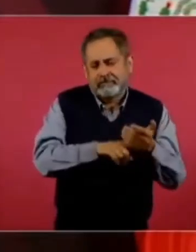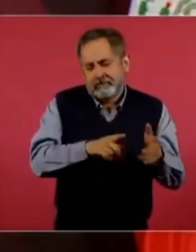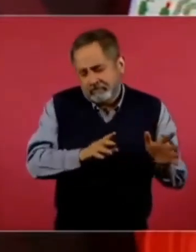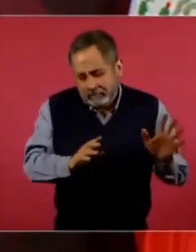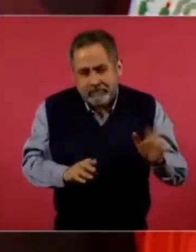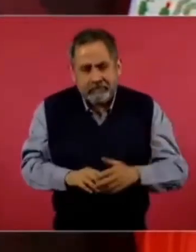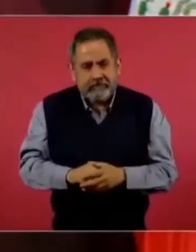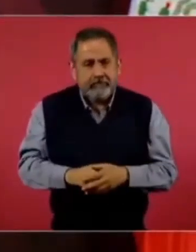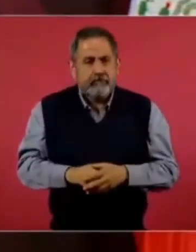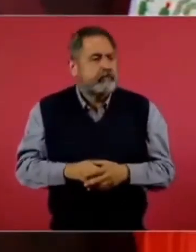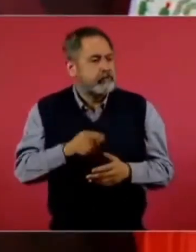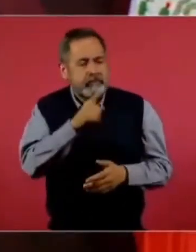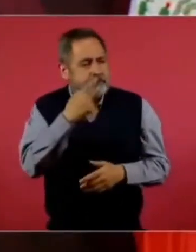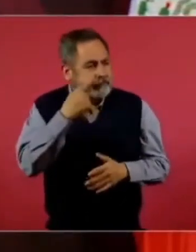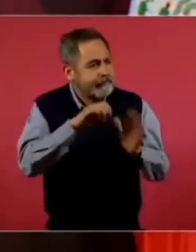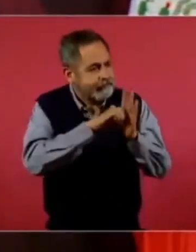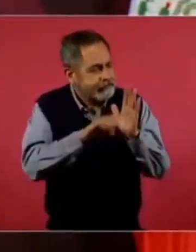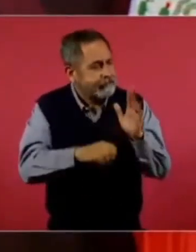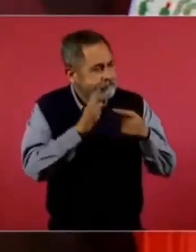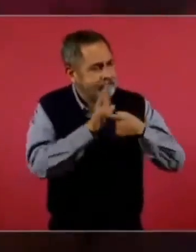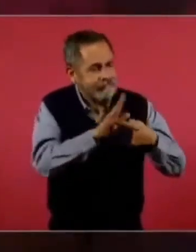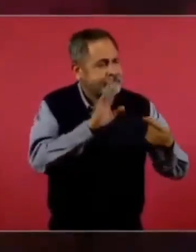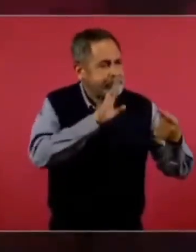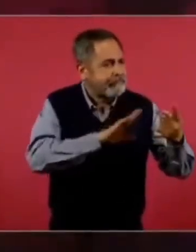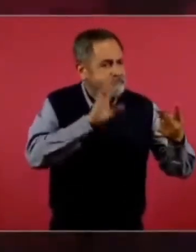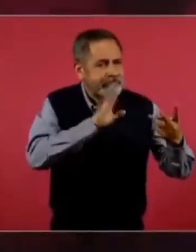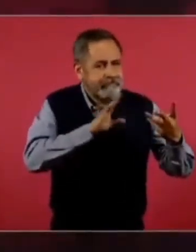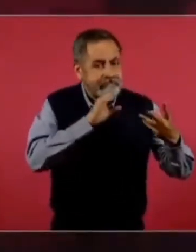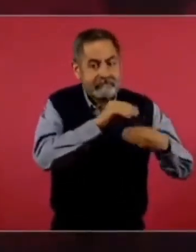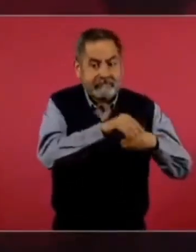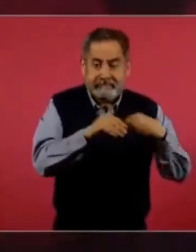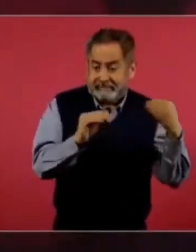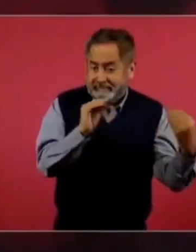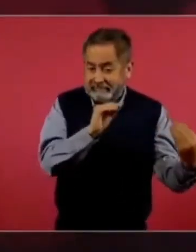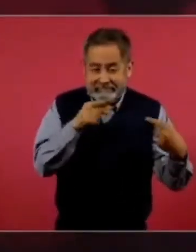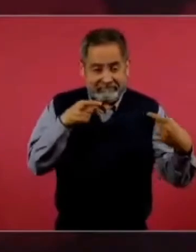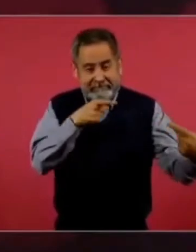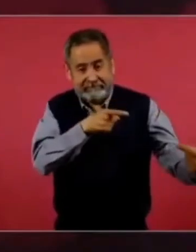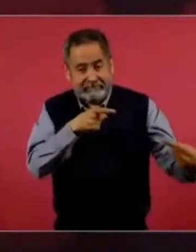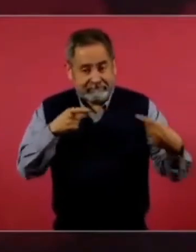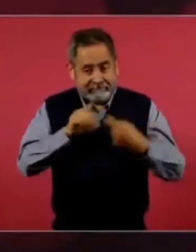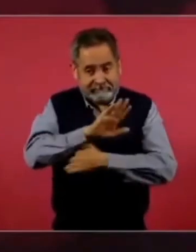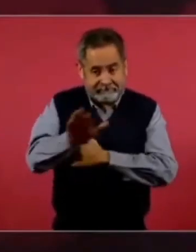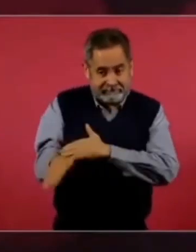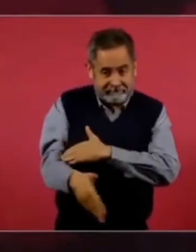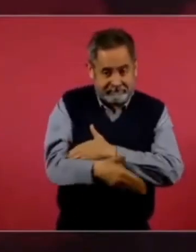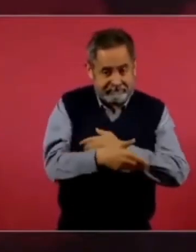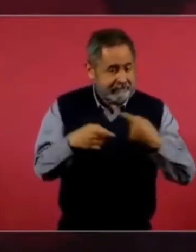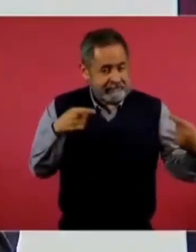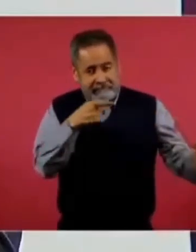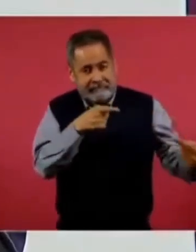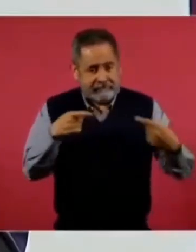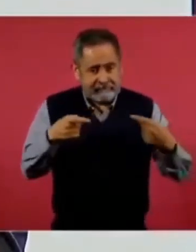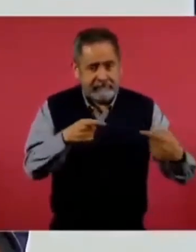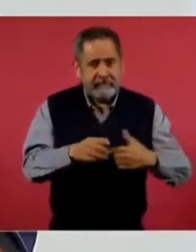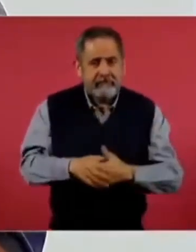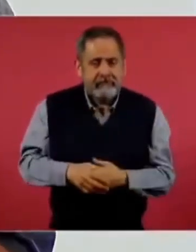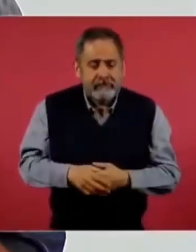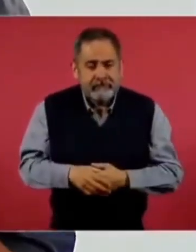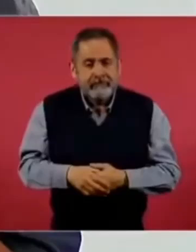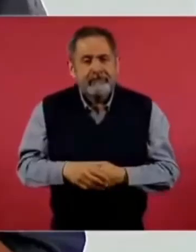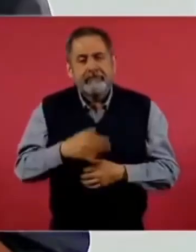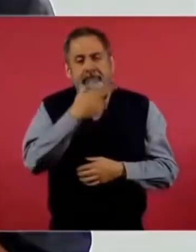y le daba ejemplos y le daba en el debate y se pasaron todas las noches. al final el señor le dijo, mira,